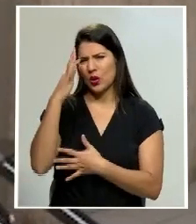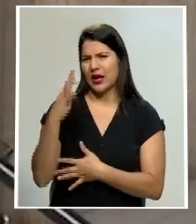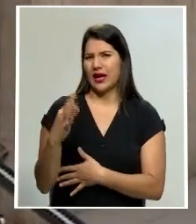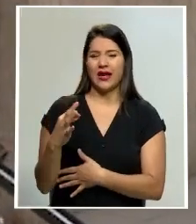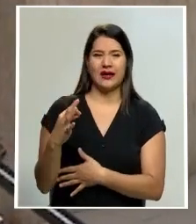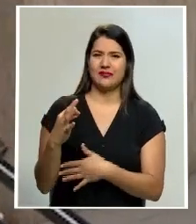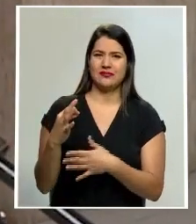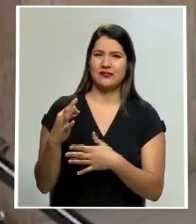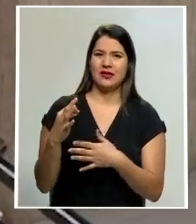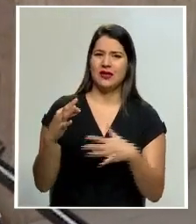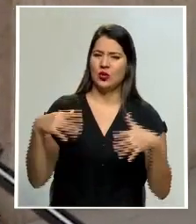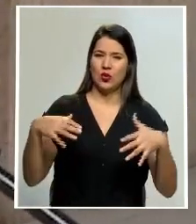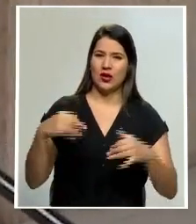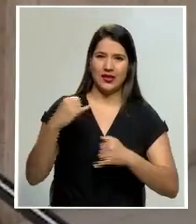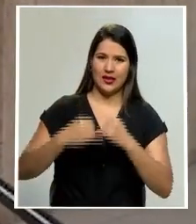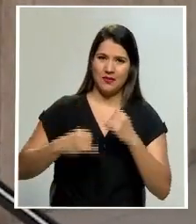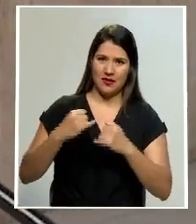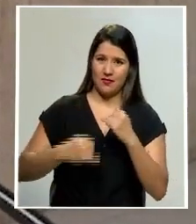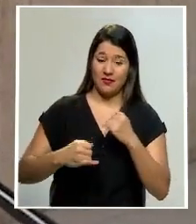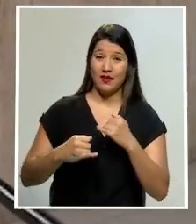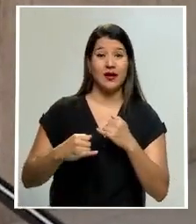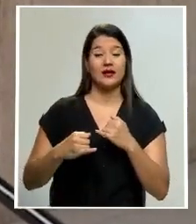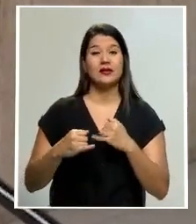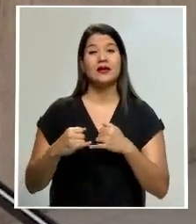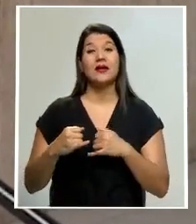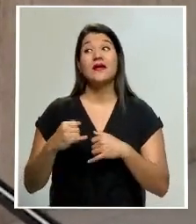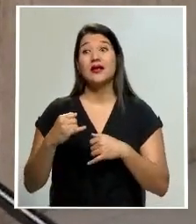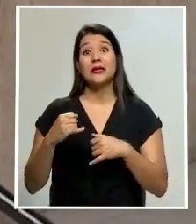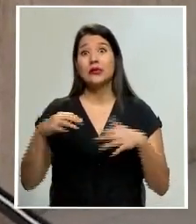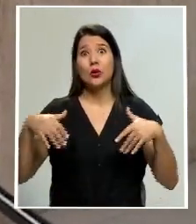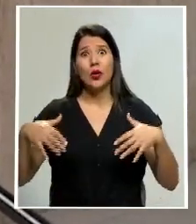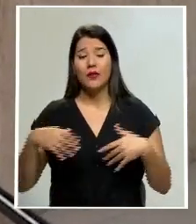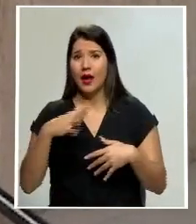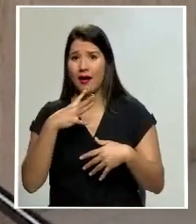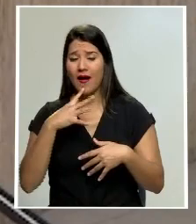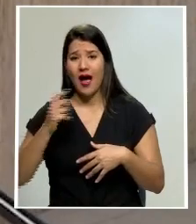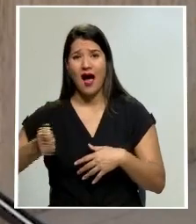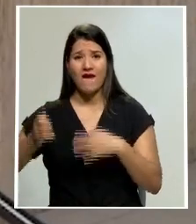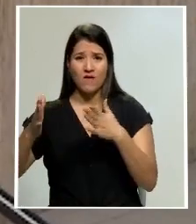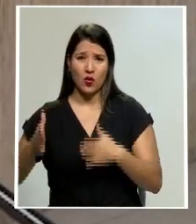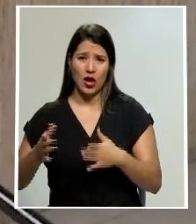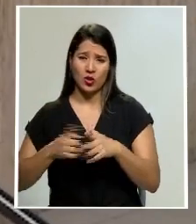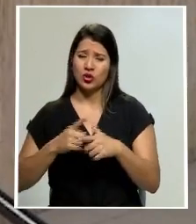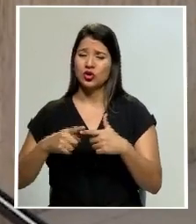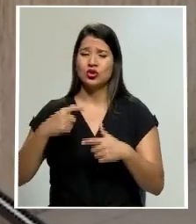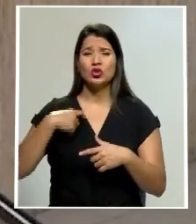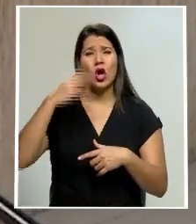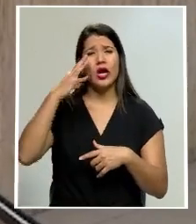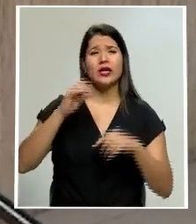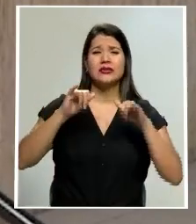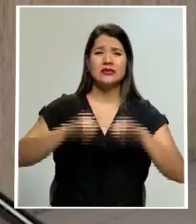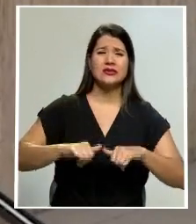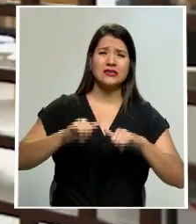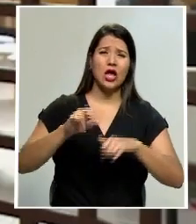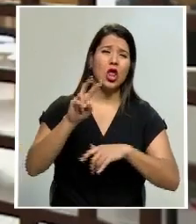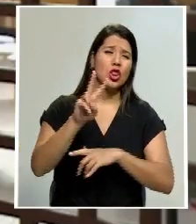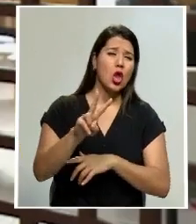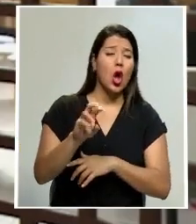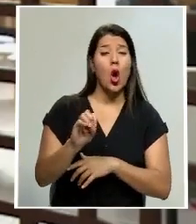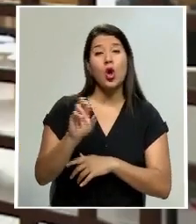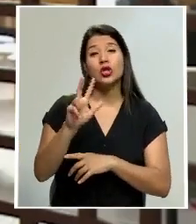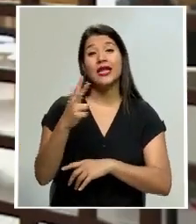de su exposición y faltamos todos los abogados defensores. Así que yo creo que aquí vamos a estar por lo menos dos o tres días más.